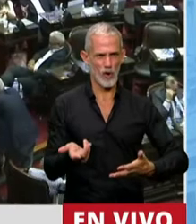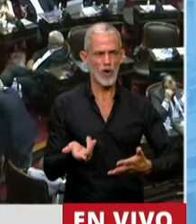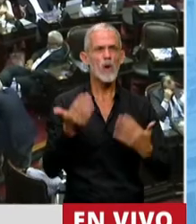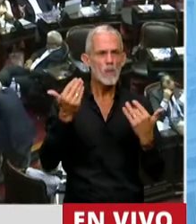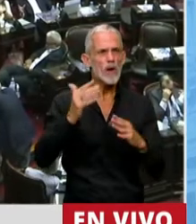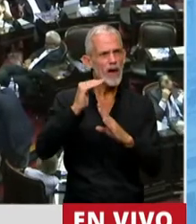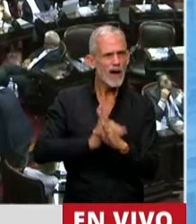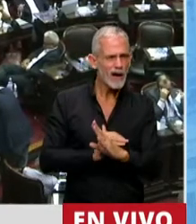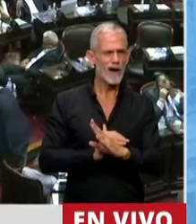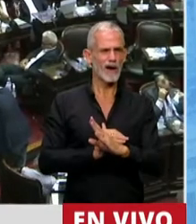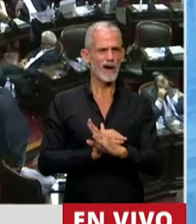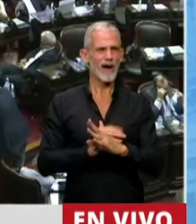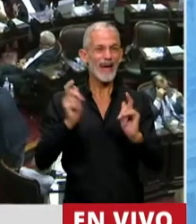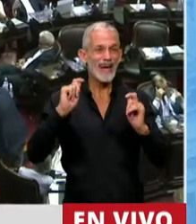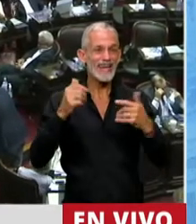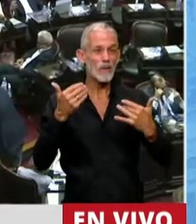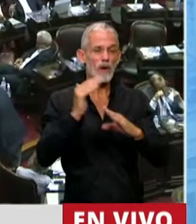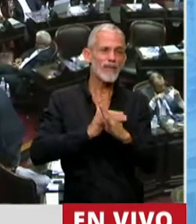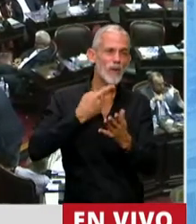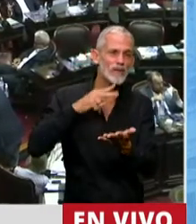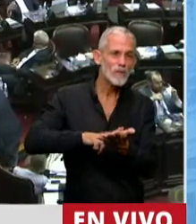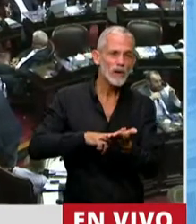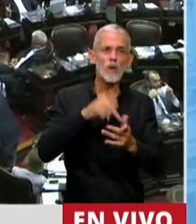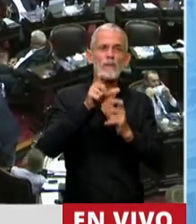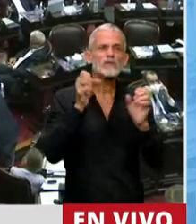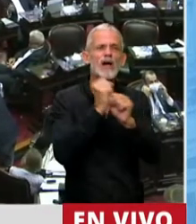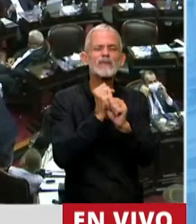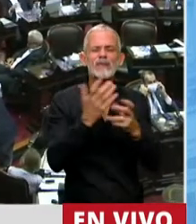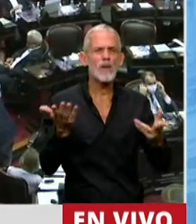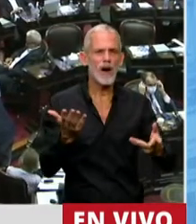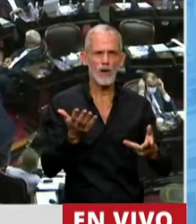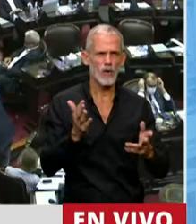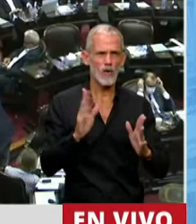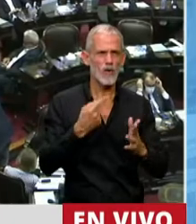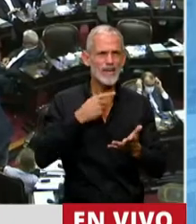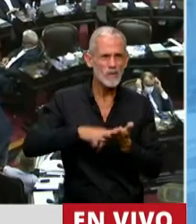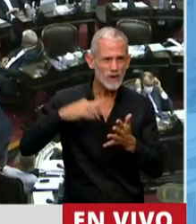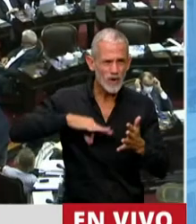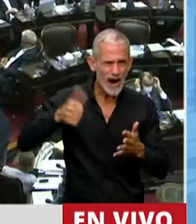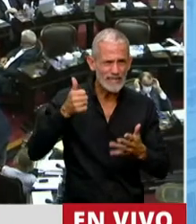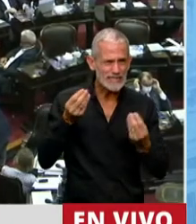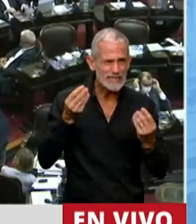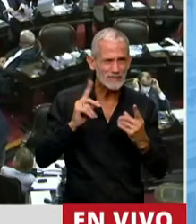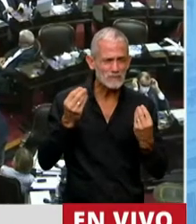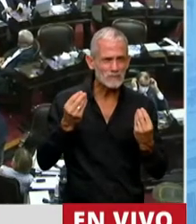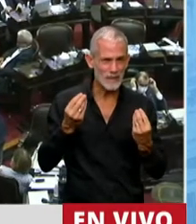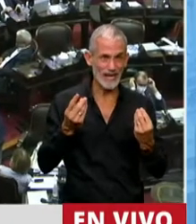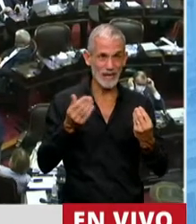pueda deducir y quienes la puedan deducir los trabajadores, los que ni siquiera tendrían que estar alcanzados por este impuesto. ¿Para qué?